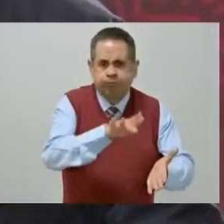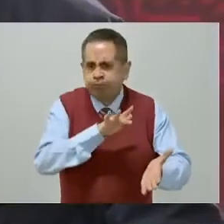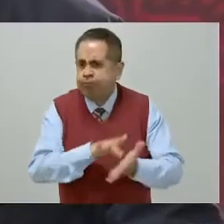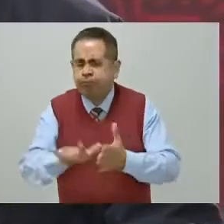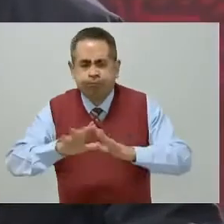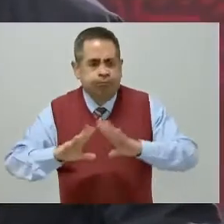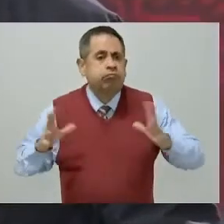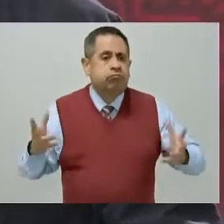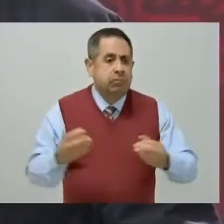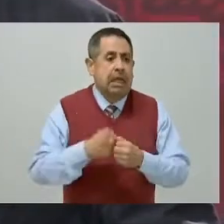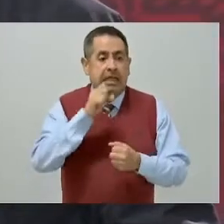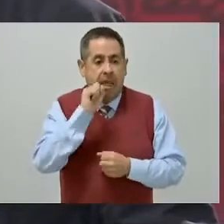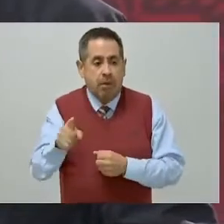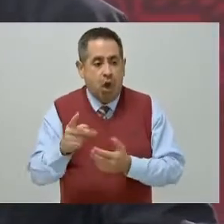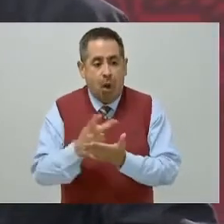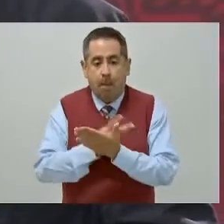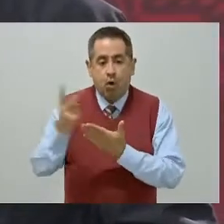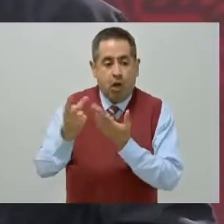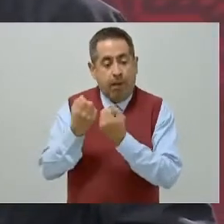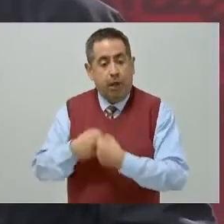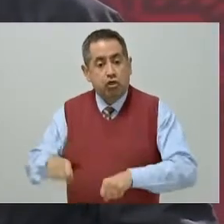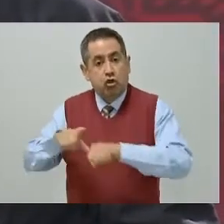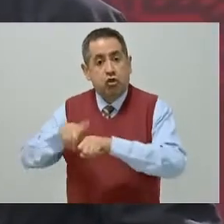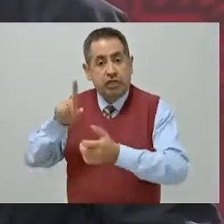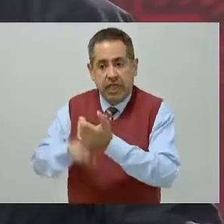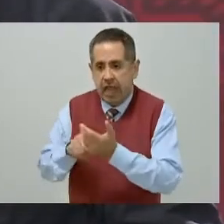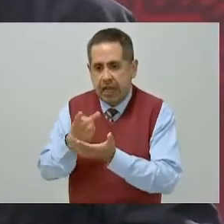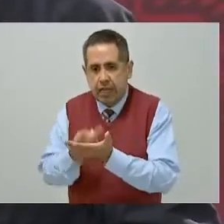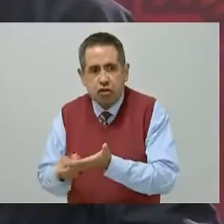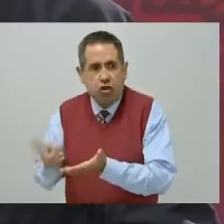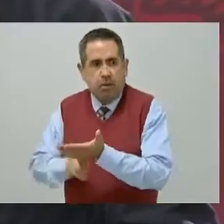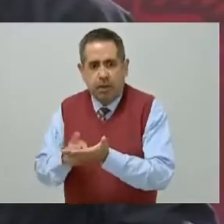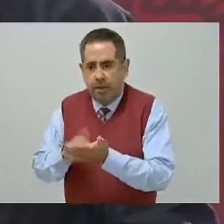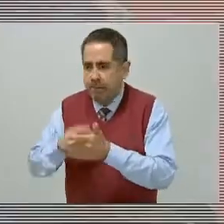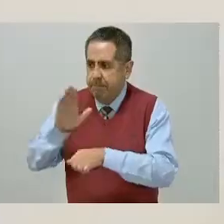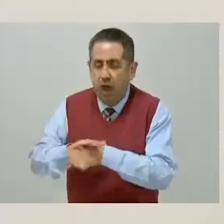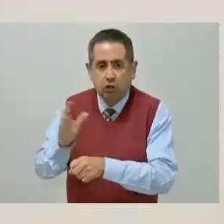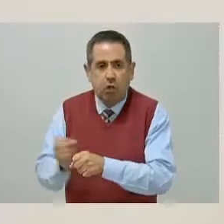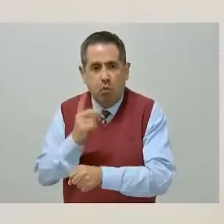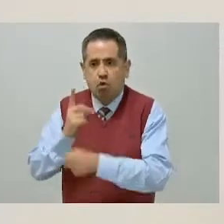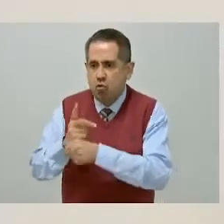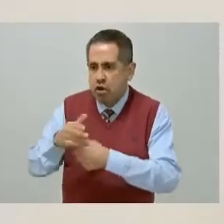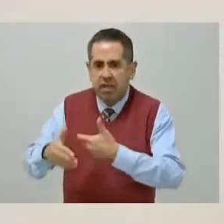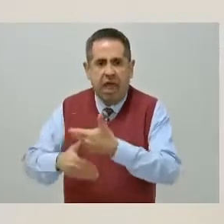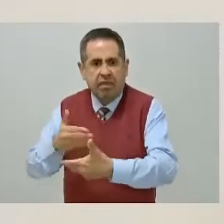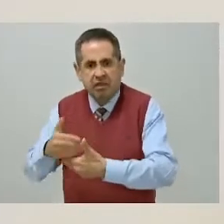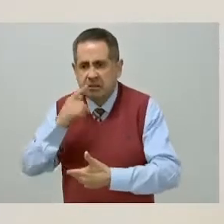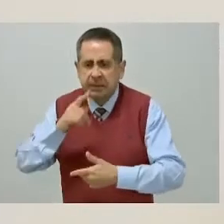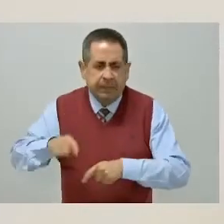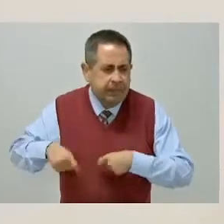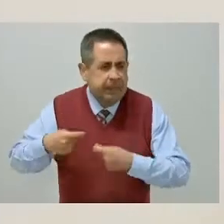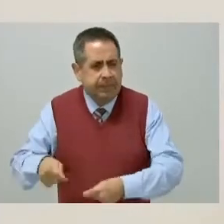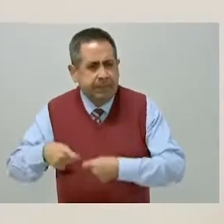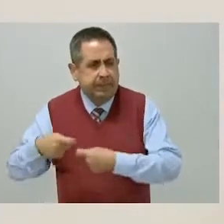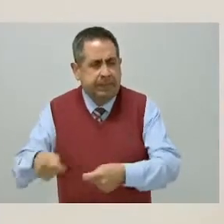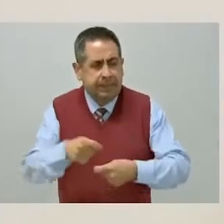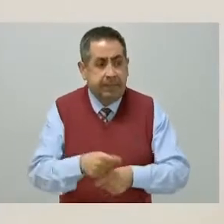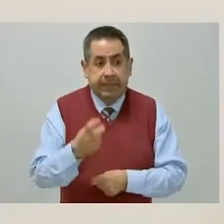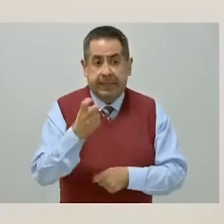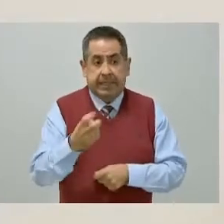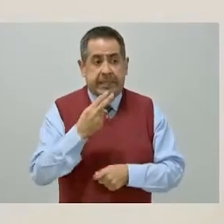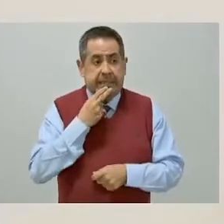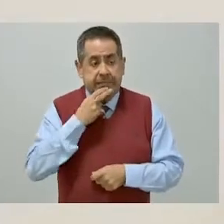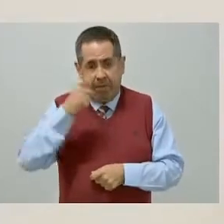junto con los programas sociales, multiplican las oportunidades de desarrollo y se han convertido en sellos